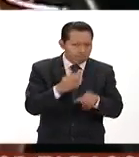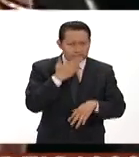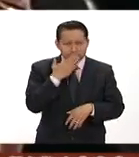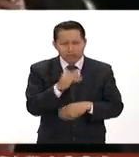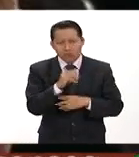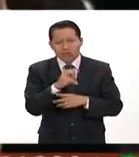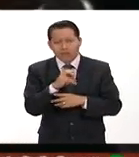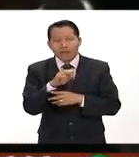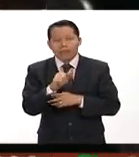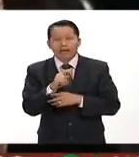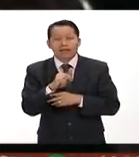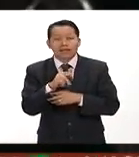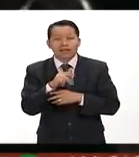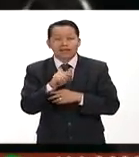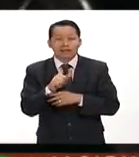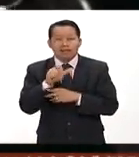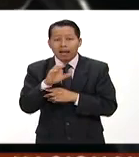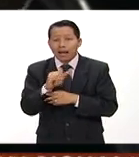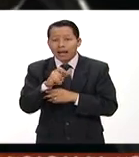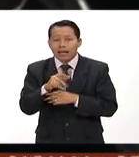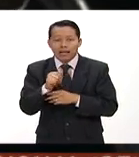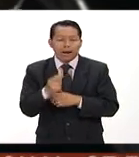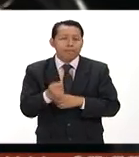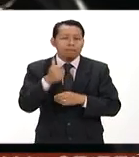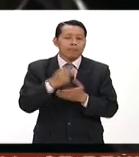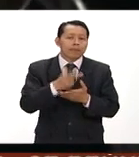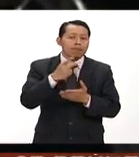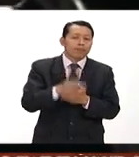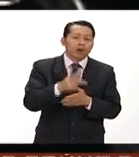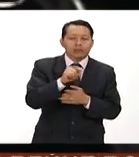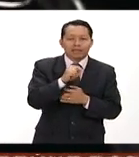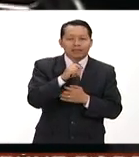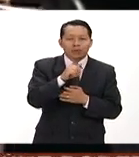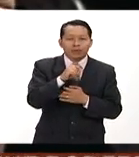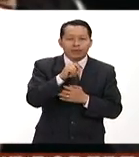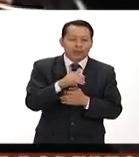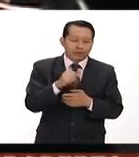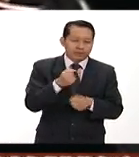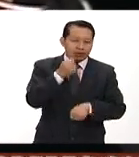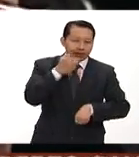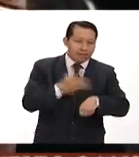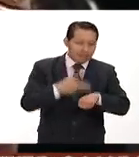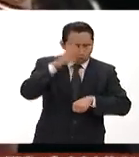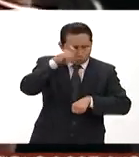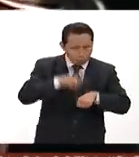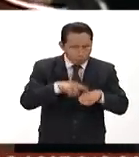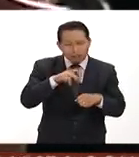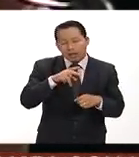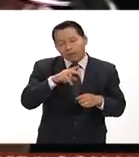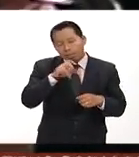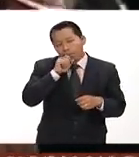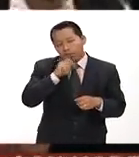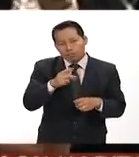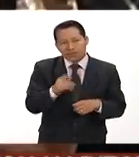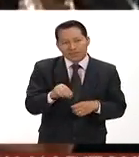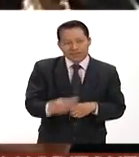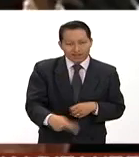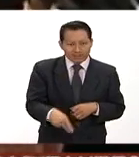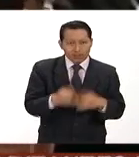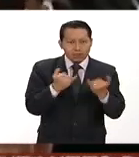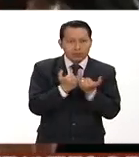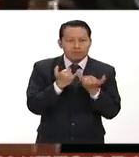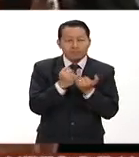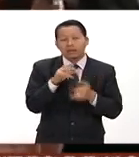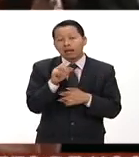Martínez Calleja que ganó el primer premio Censontle 2006 de la Secretaría de Cultura del Distrito Federal y el Cariña